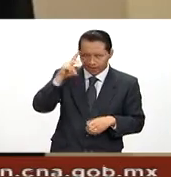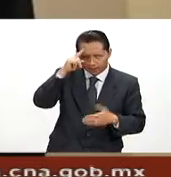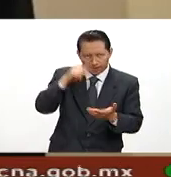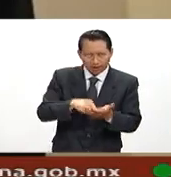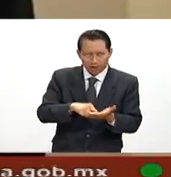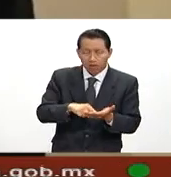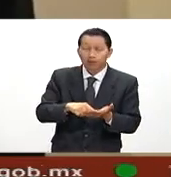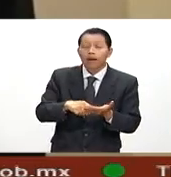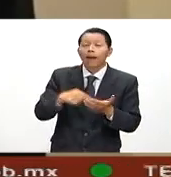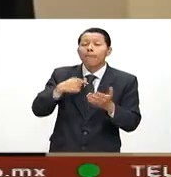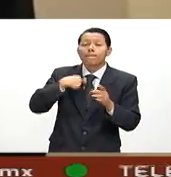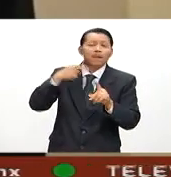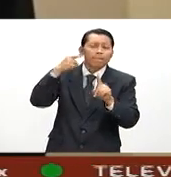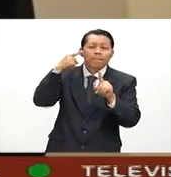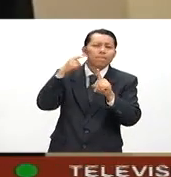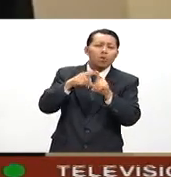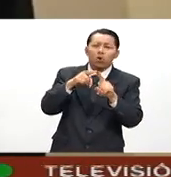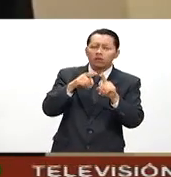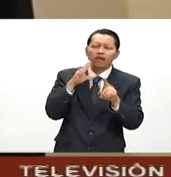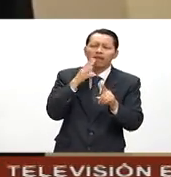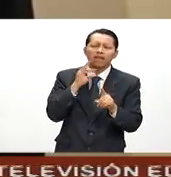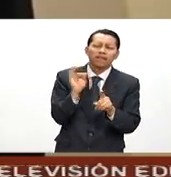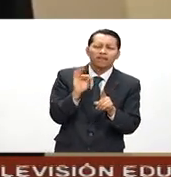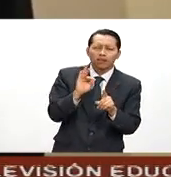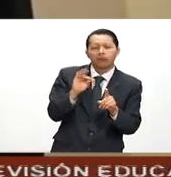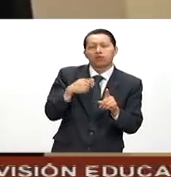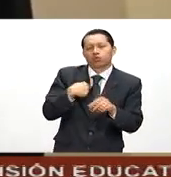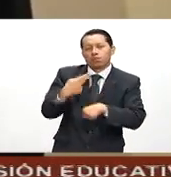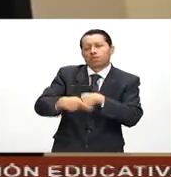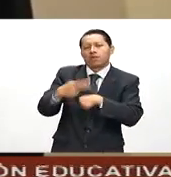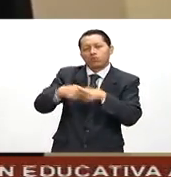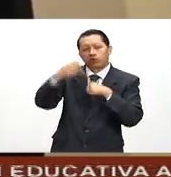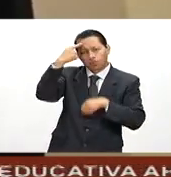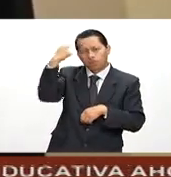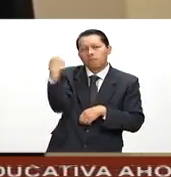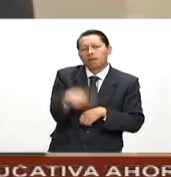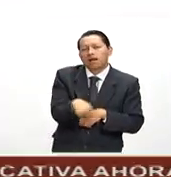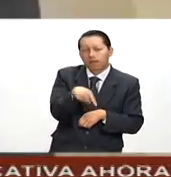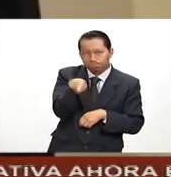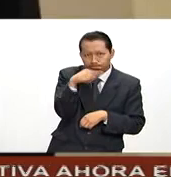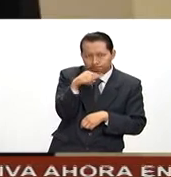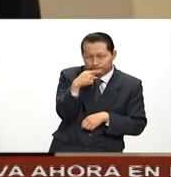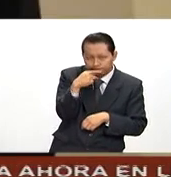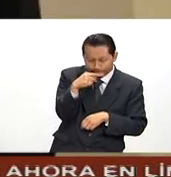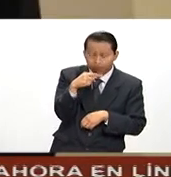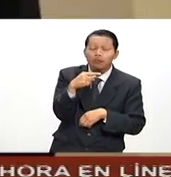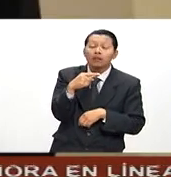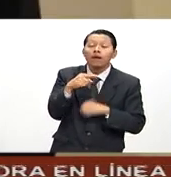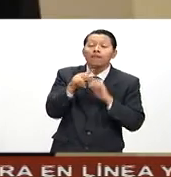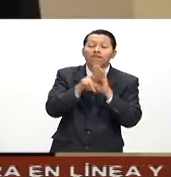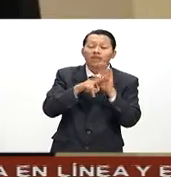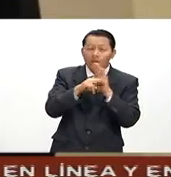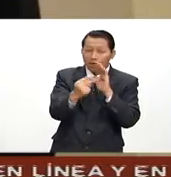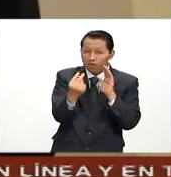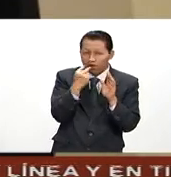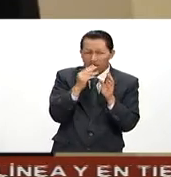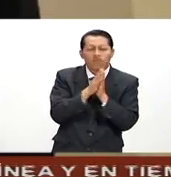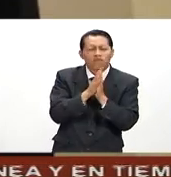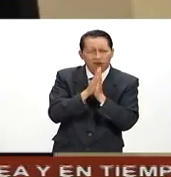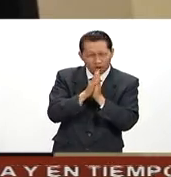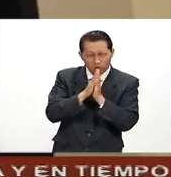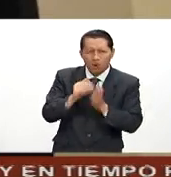propósito no fuera importante, no arriesgaría mi vida. Si alguien más está viendo este video, por favor, ayúdenme a hacerlo viral